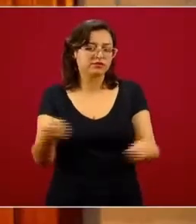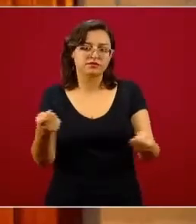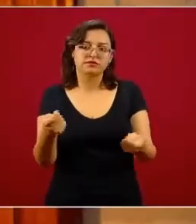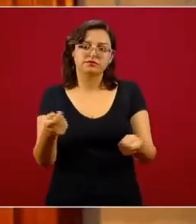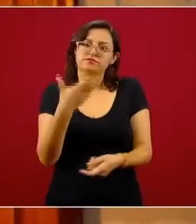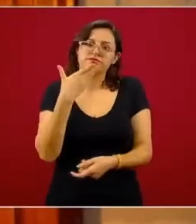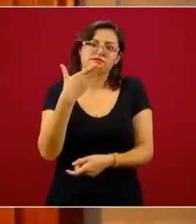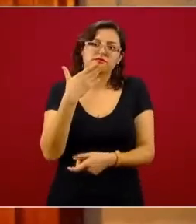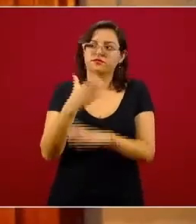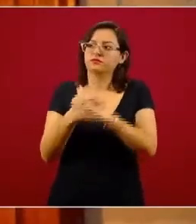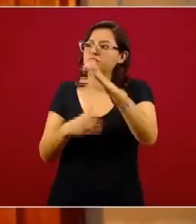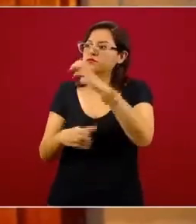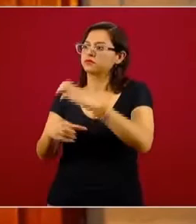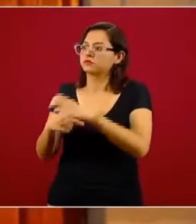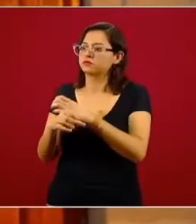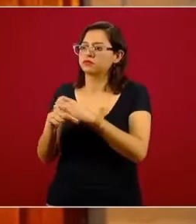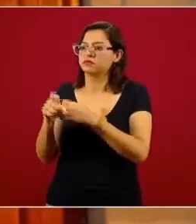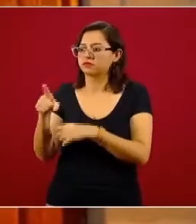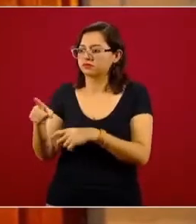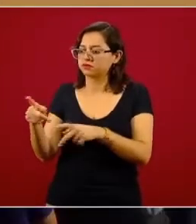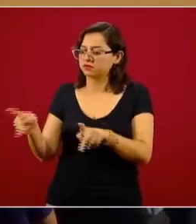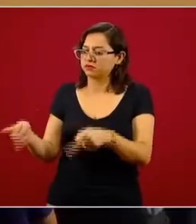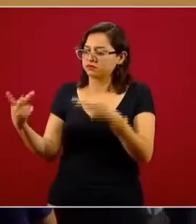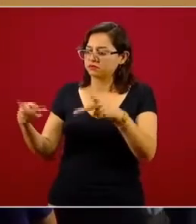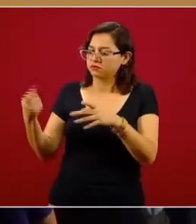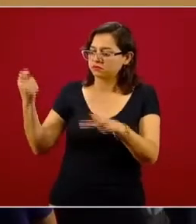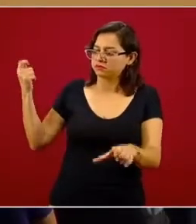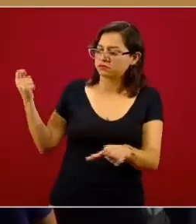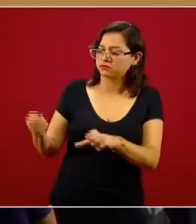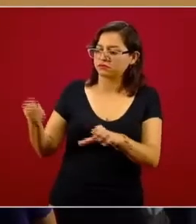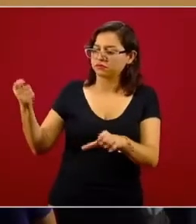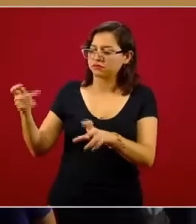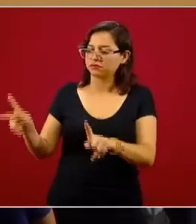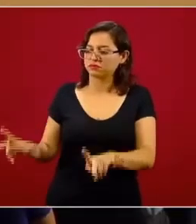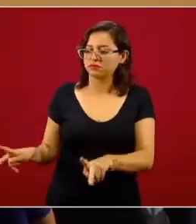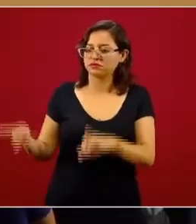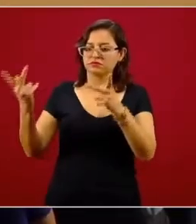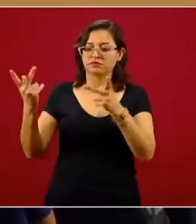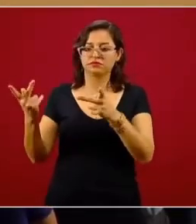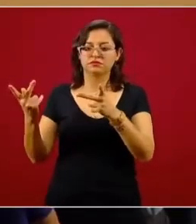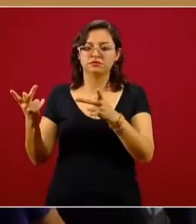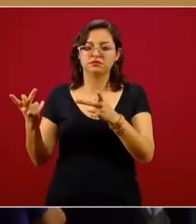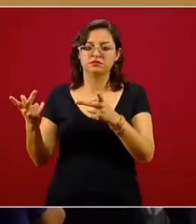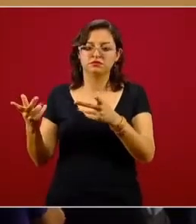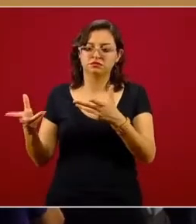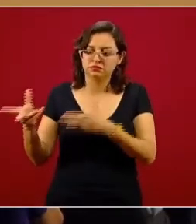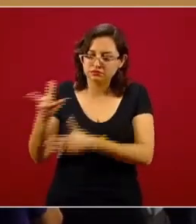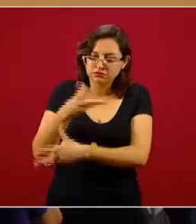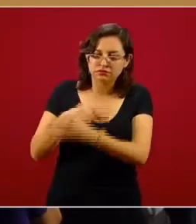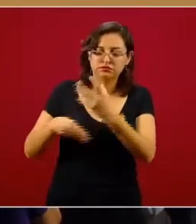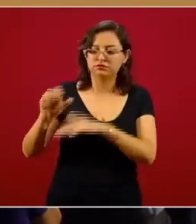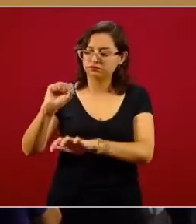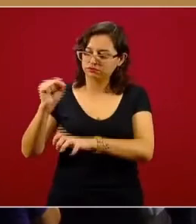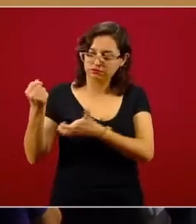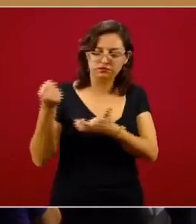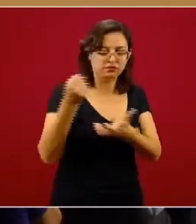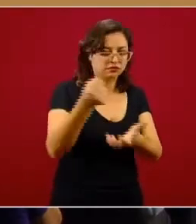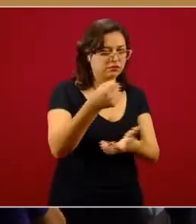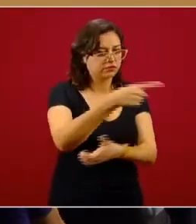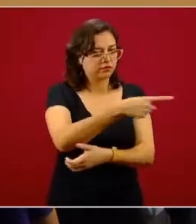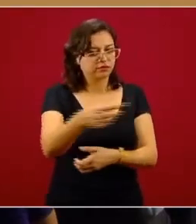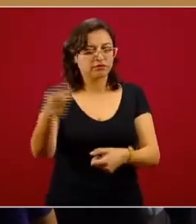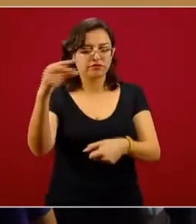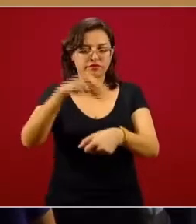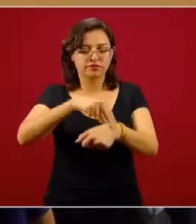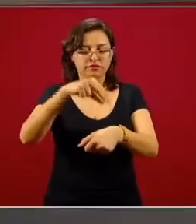fue subastado, que tuvo su conversión a numerario, como dicen ellos, que reconocer a estas personas.